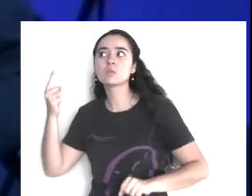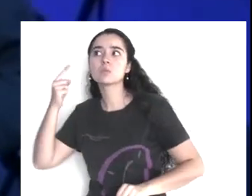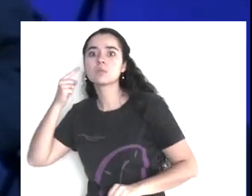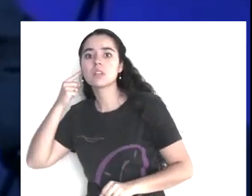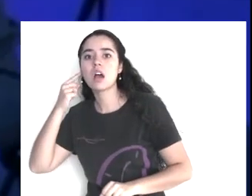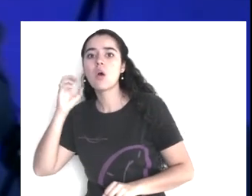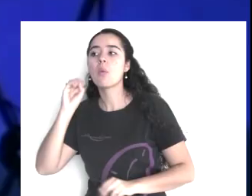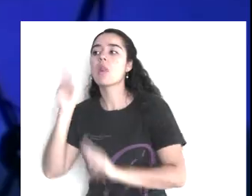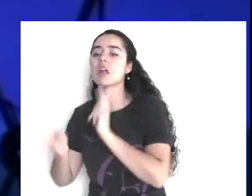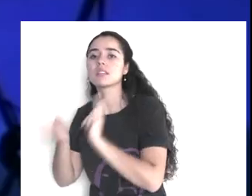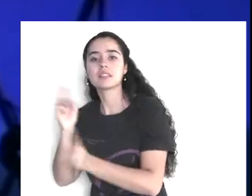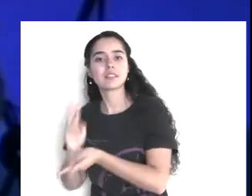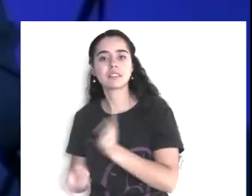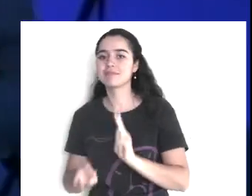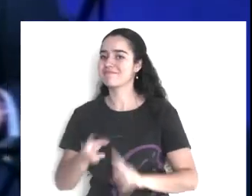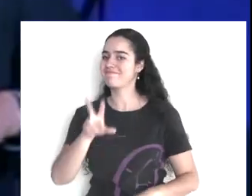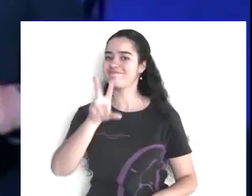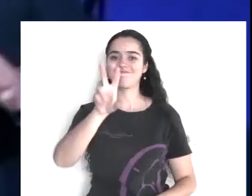otras, ejemplo,